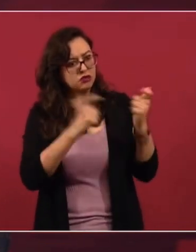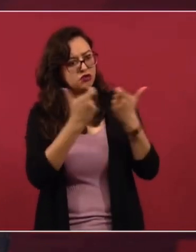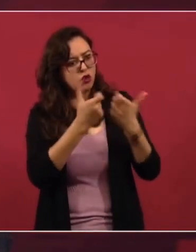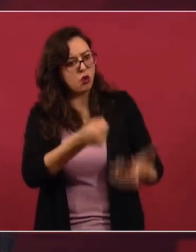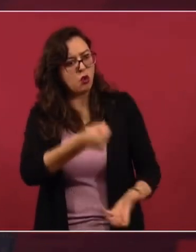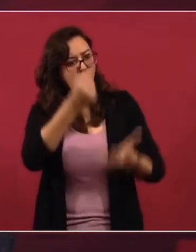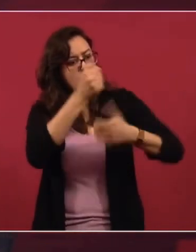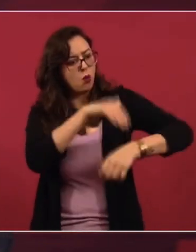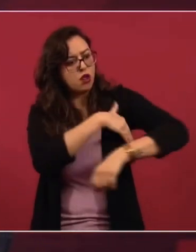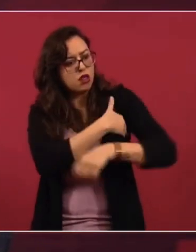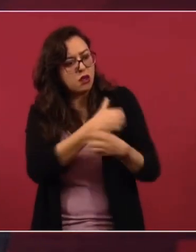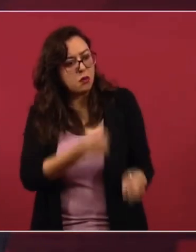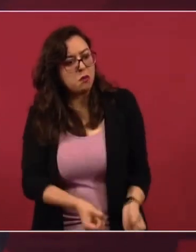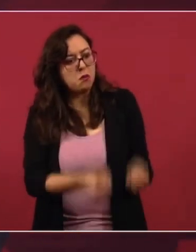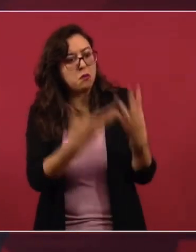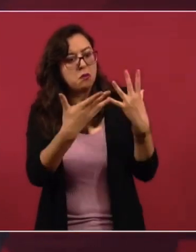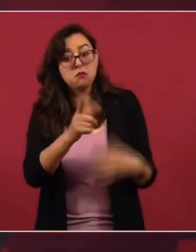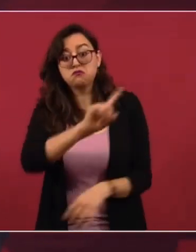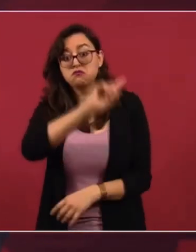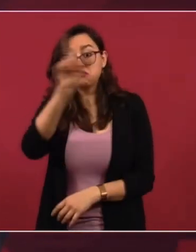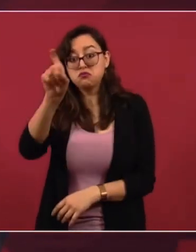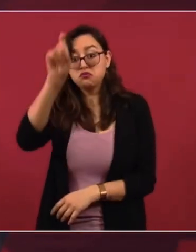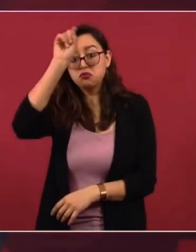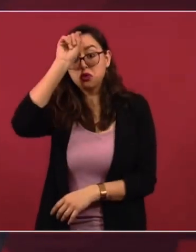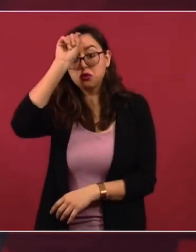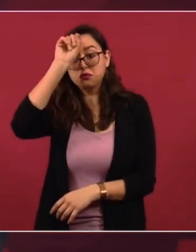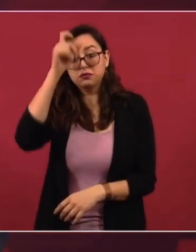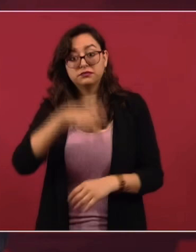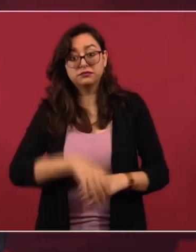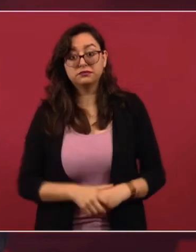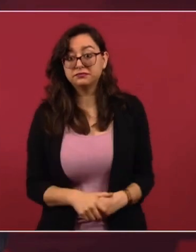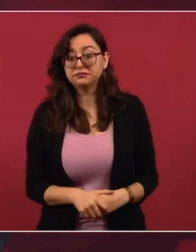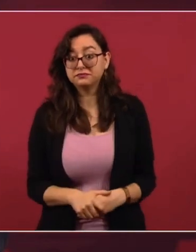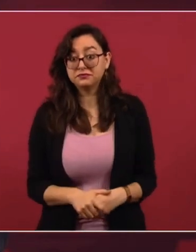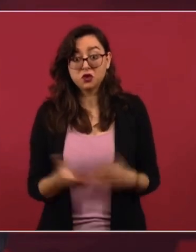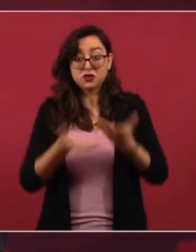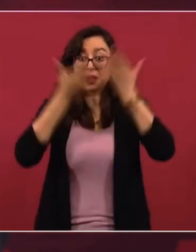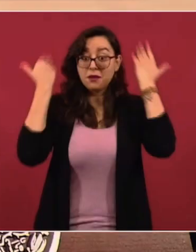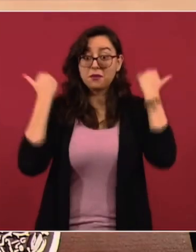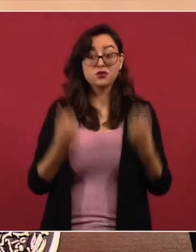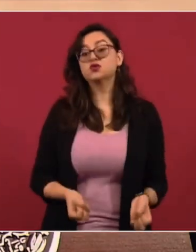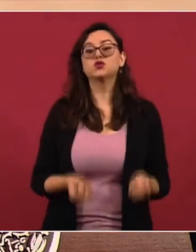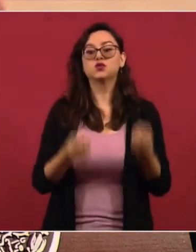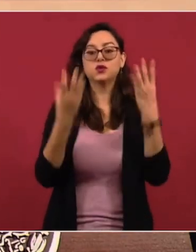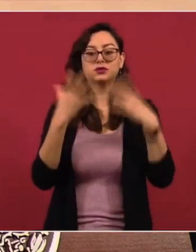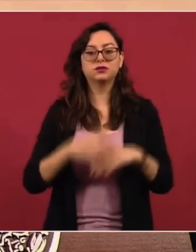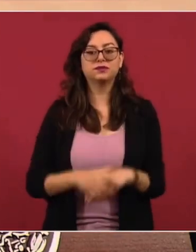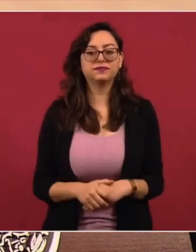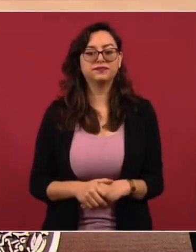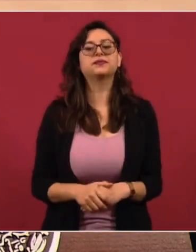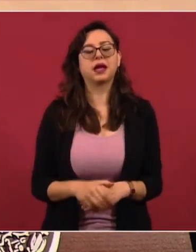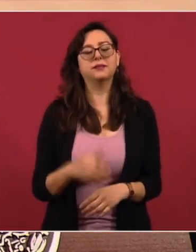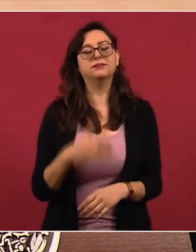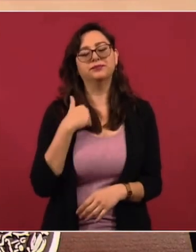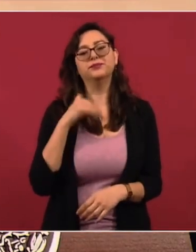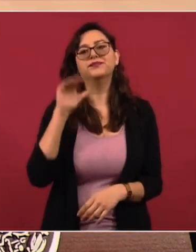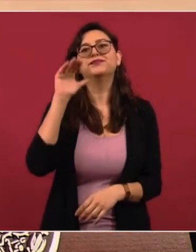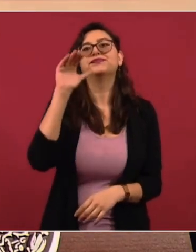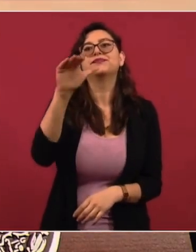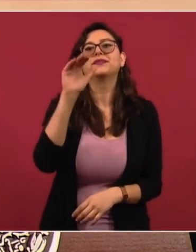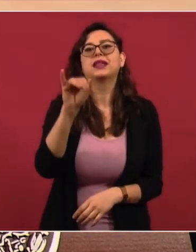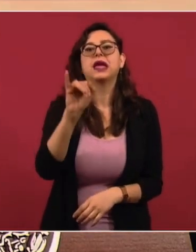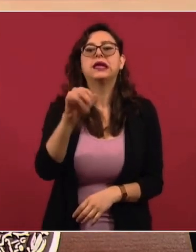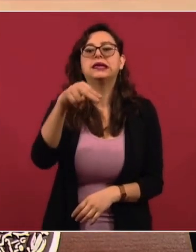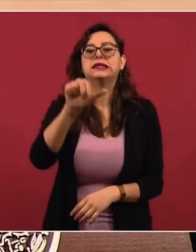solicitar para darlo a conocer aquí, porque ahora que está